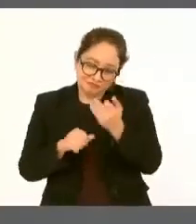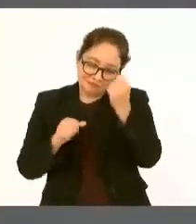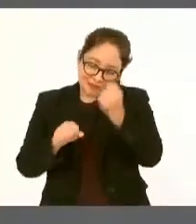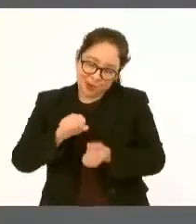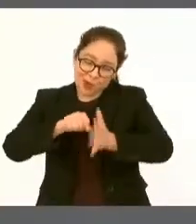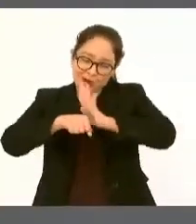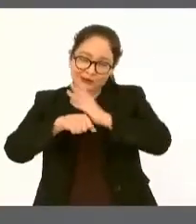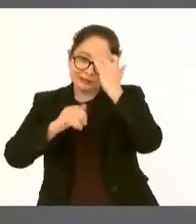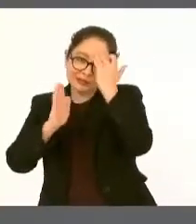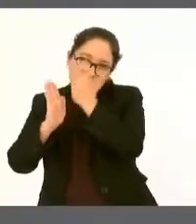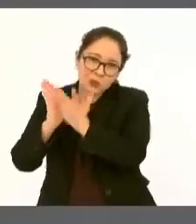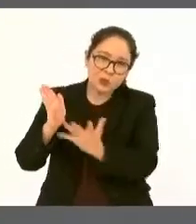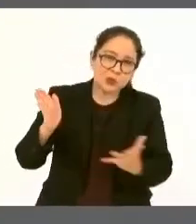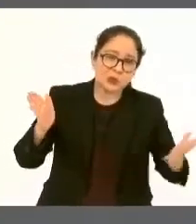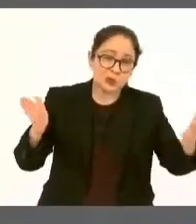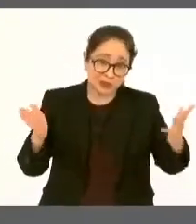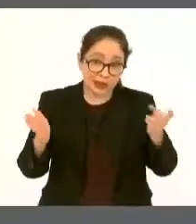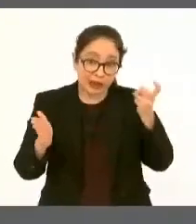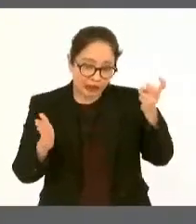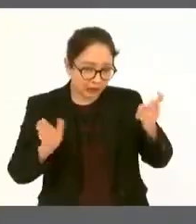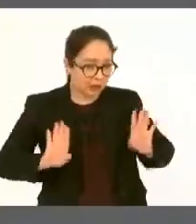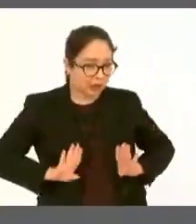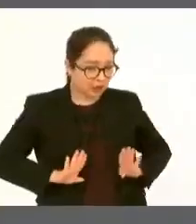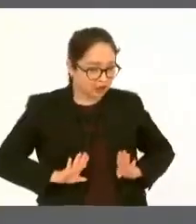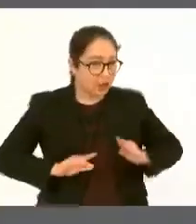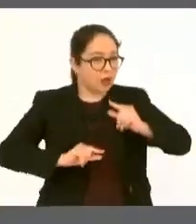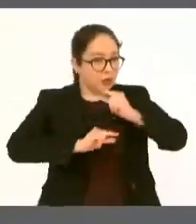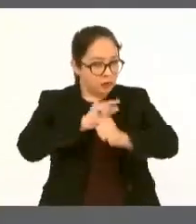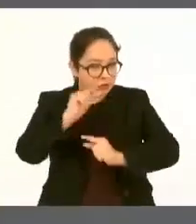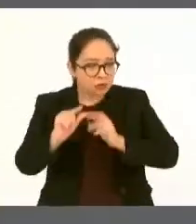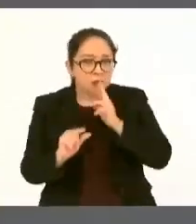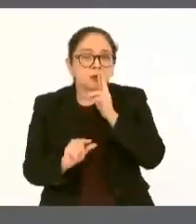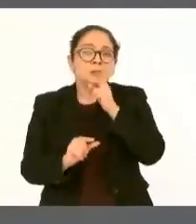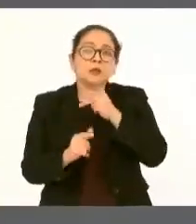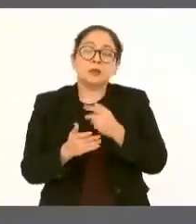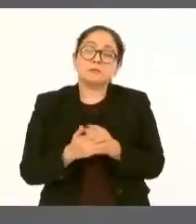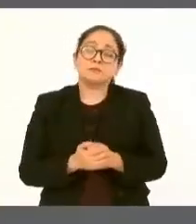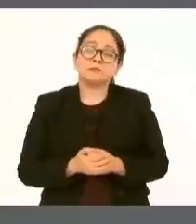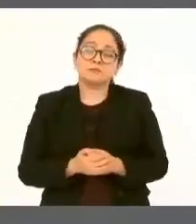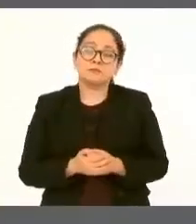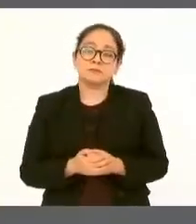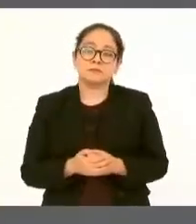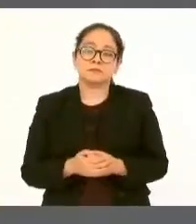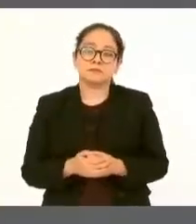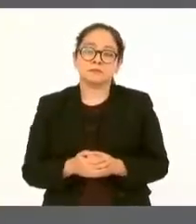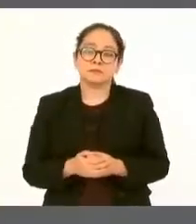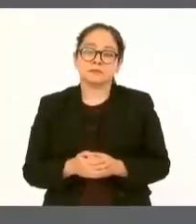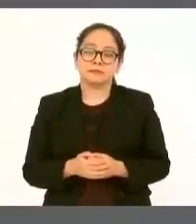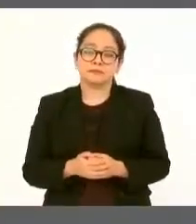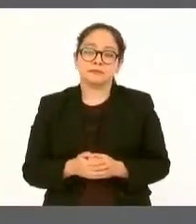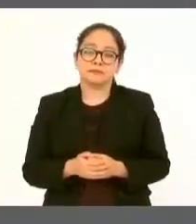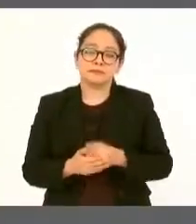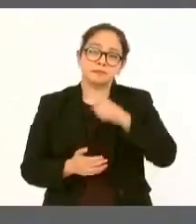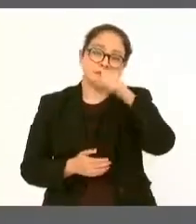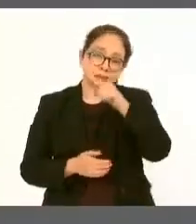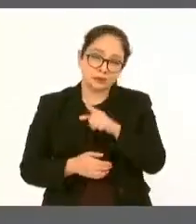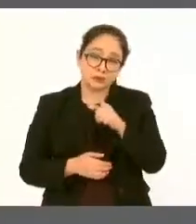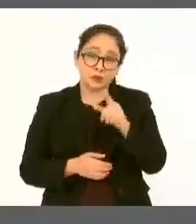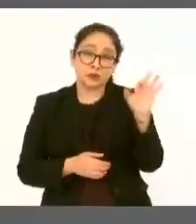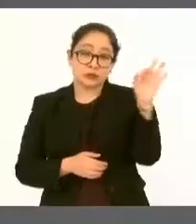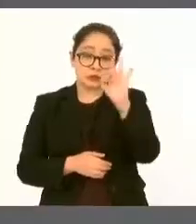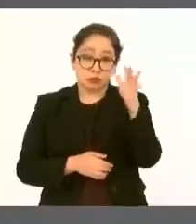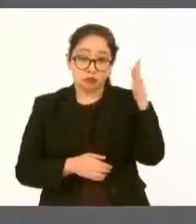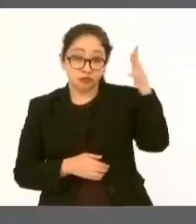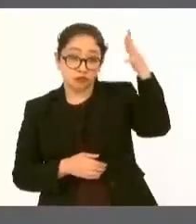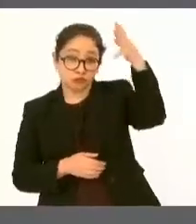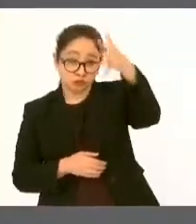y nos va a ayudar y ya se está constatando a enfrentar el problema